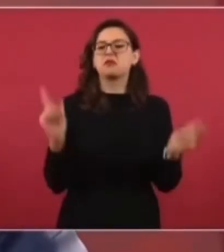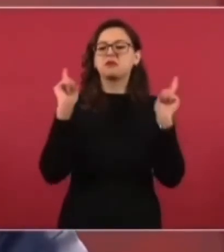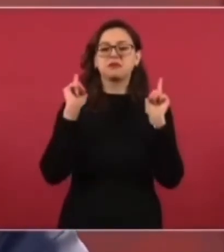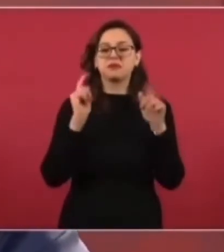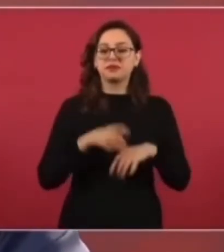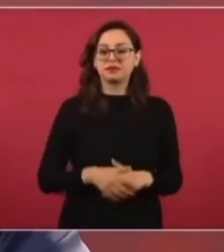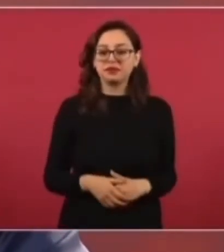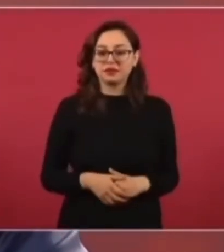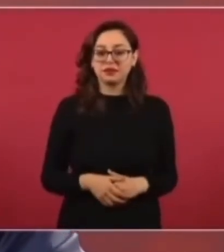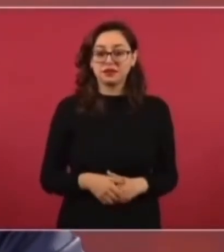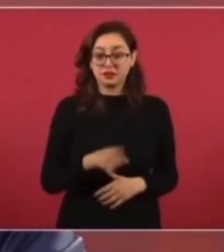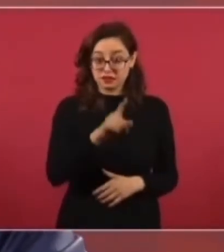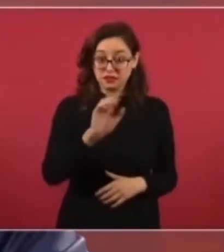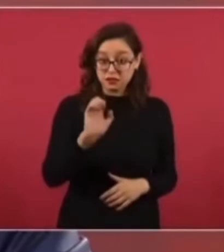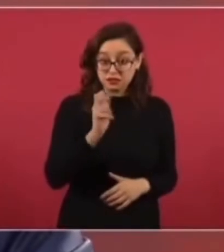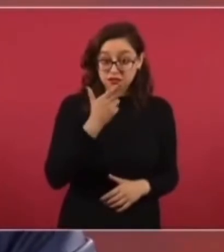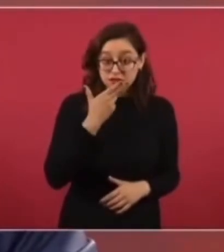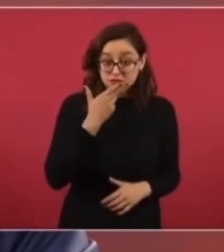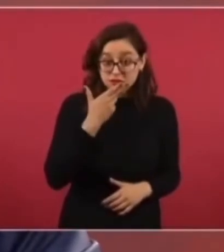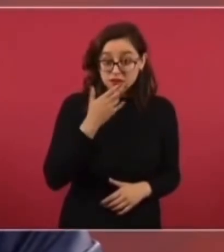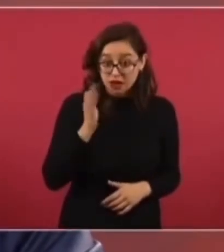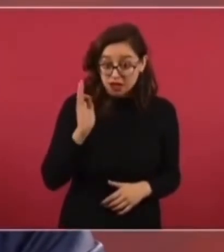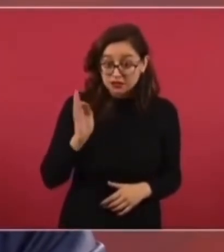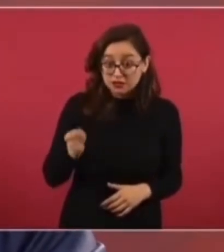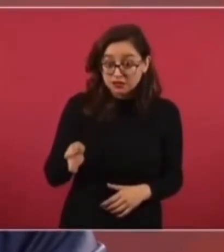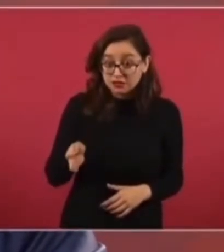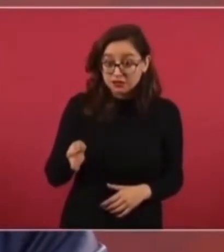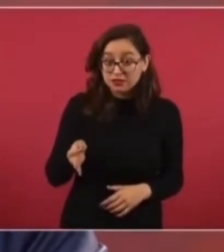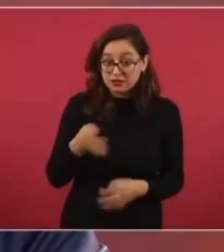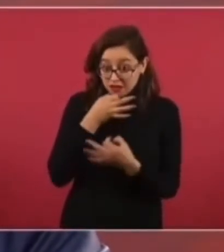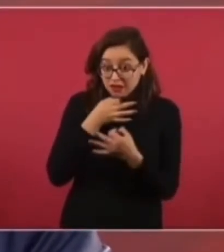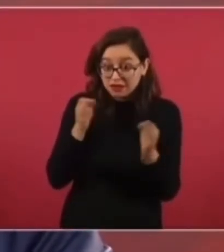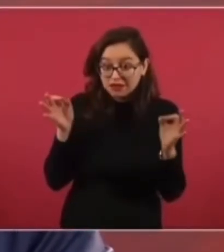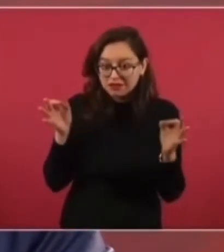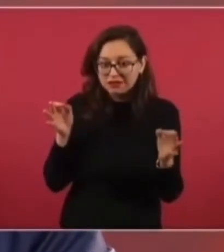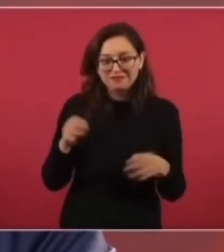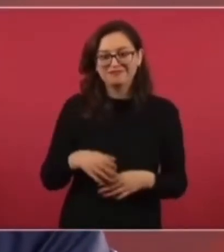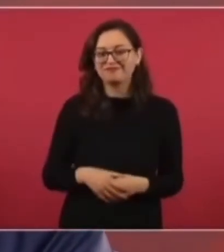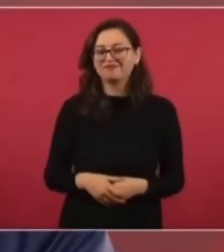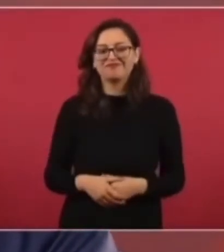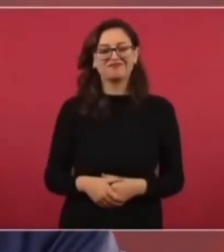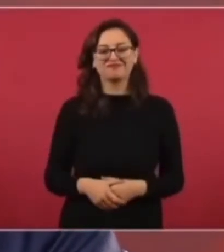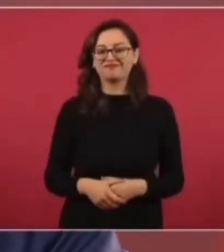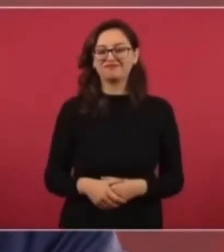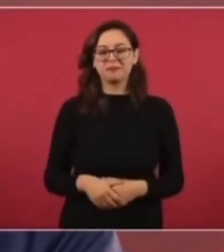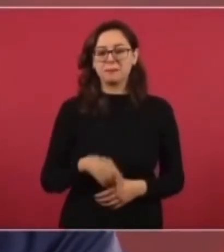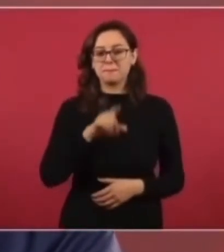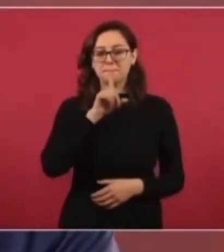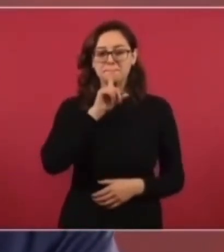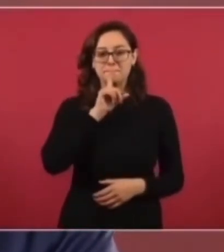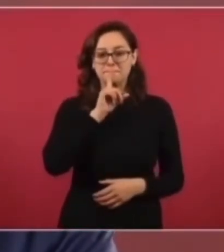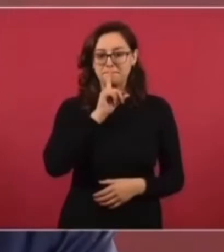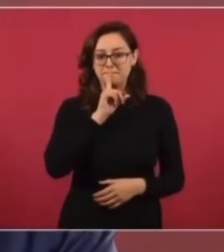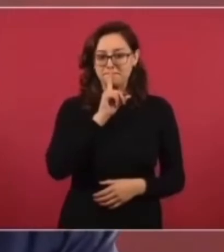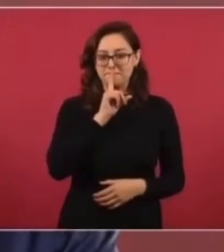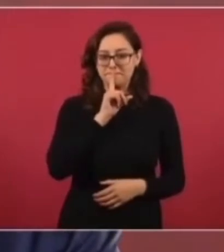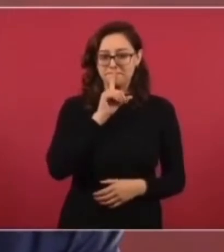capaces de decirlo los sacerdotes,